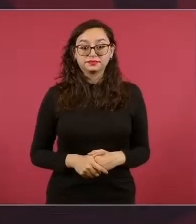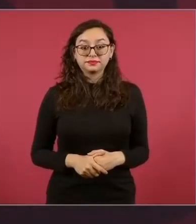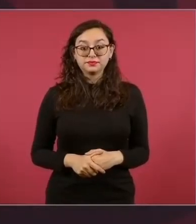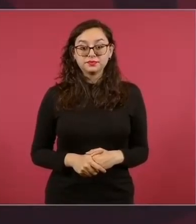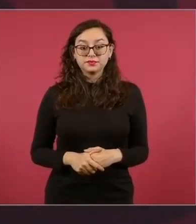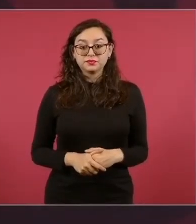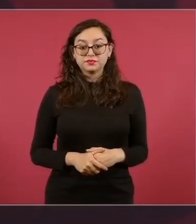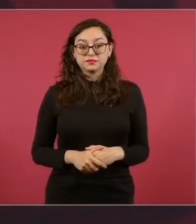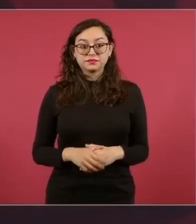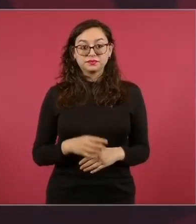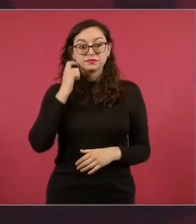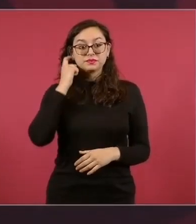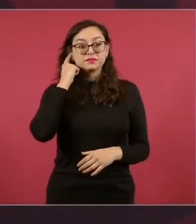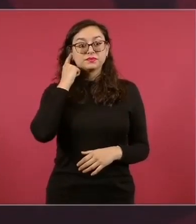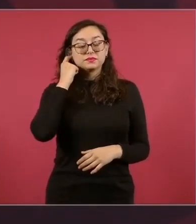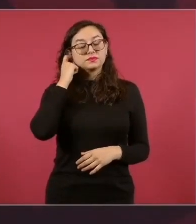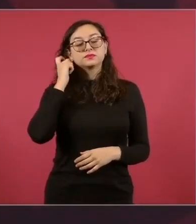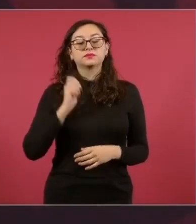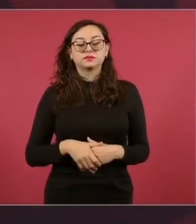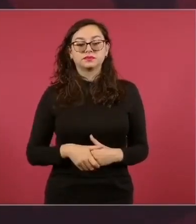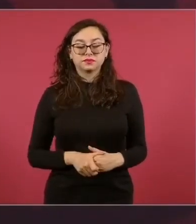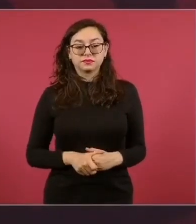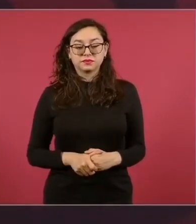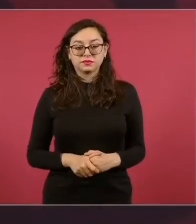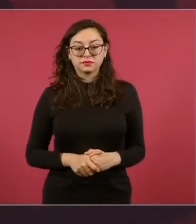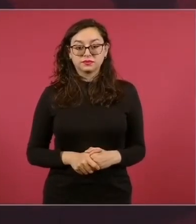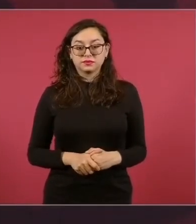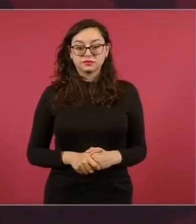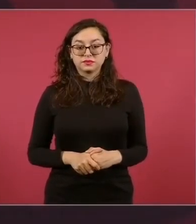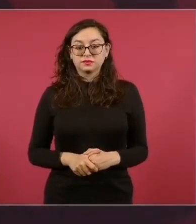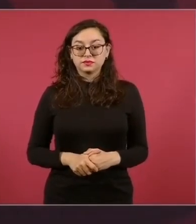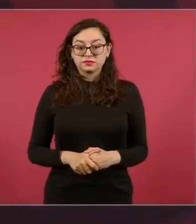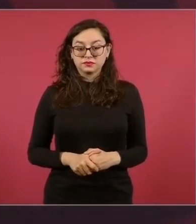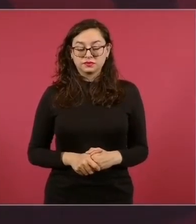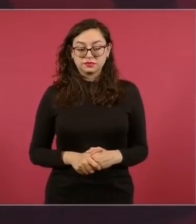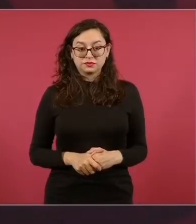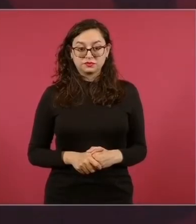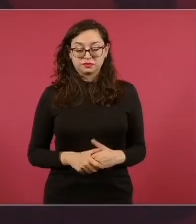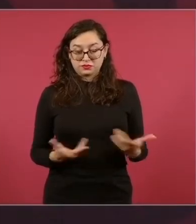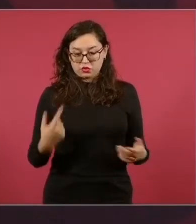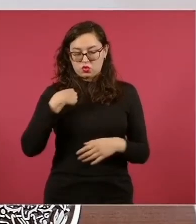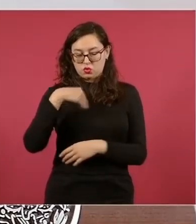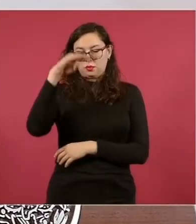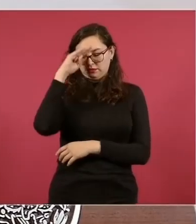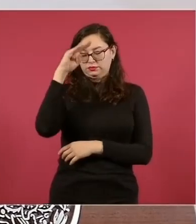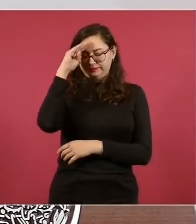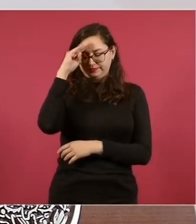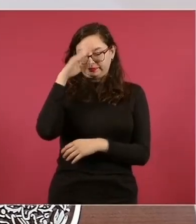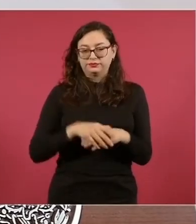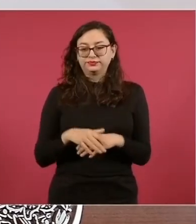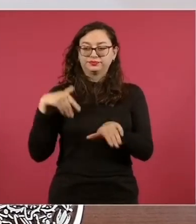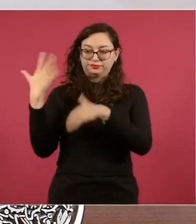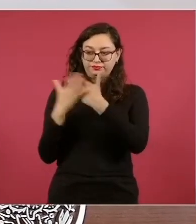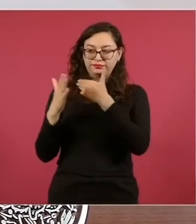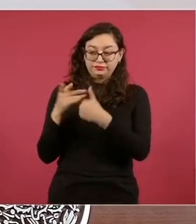Yo pienso que al momento de que la gente, todos los mexicanos, sean los que